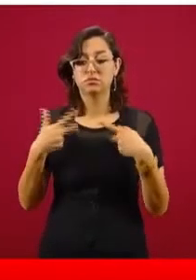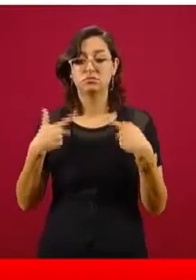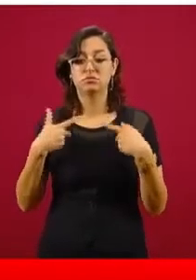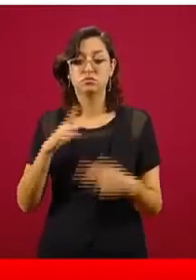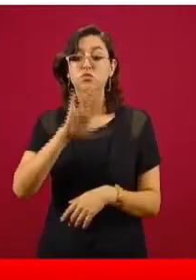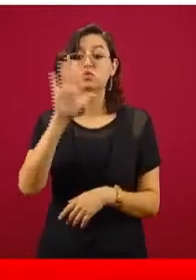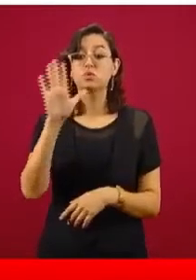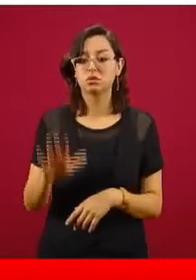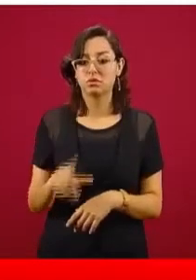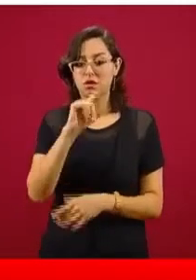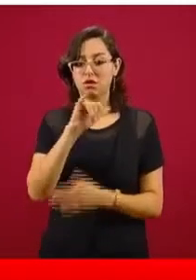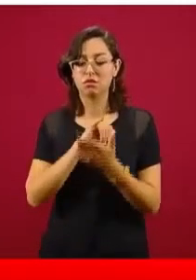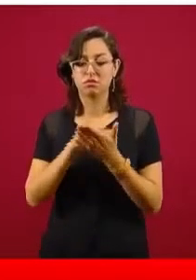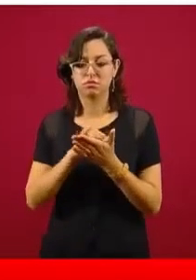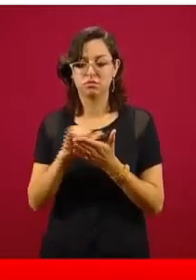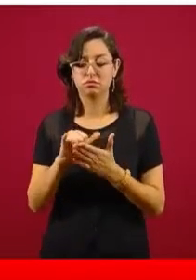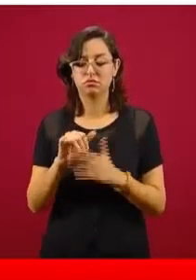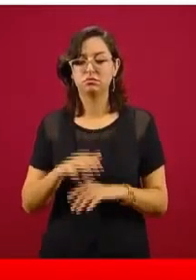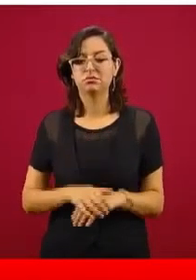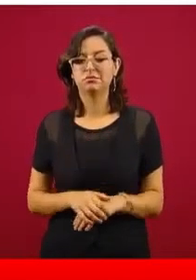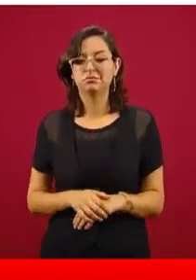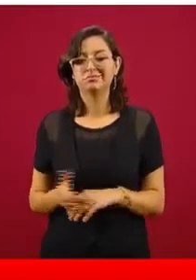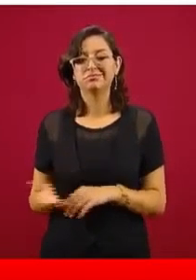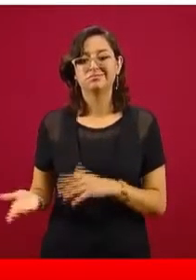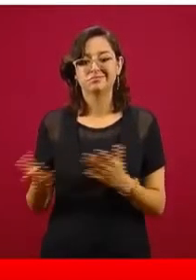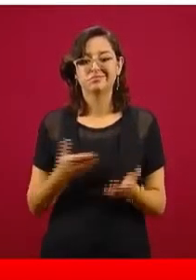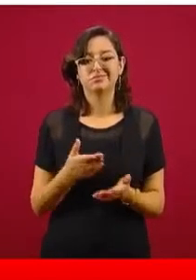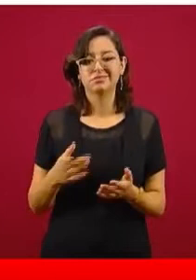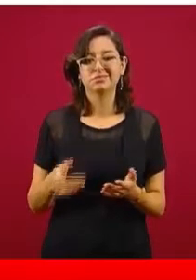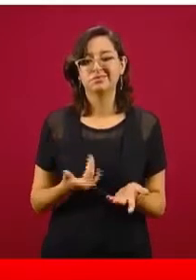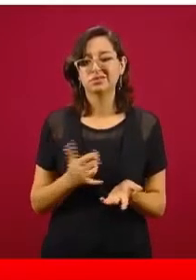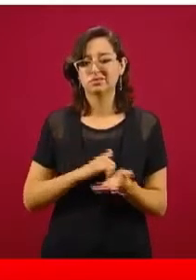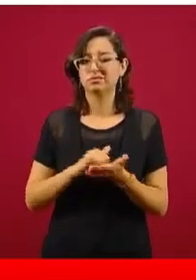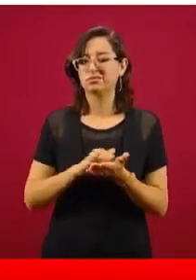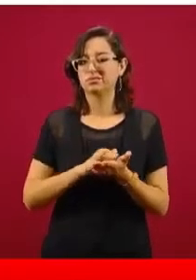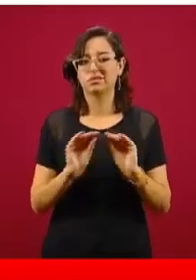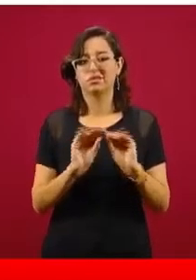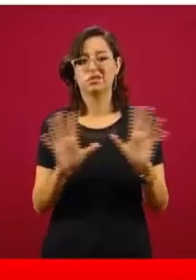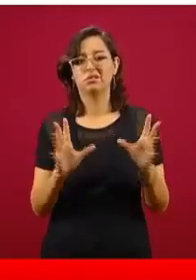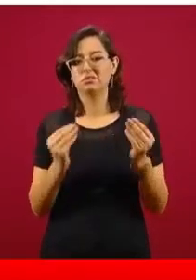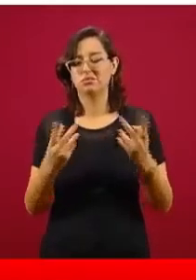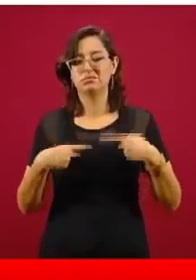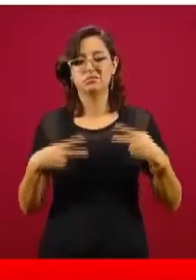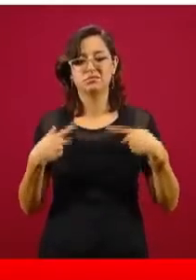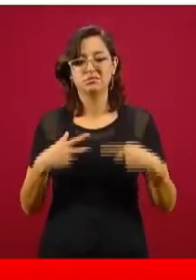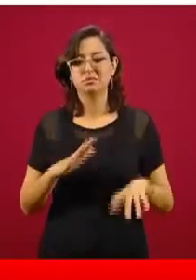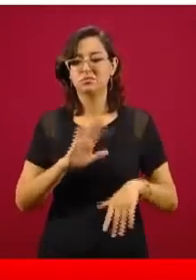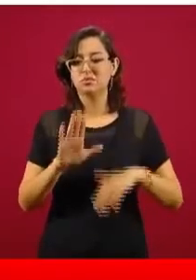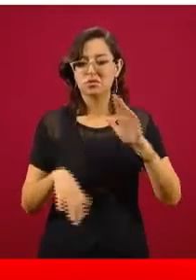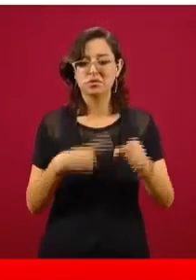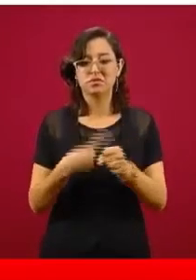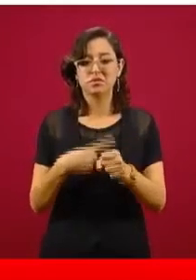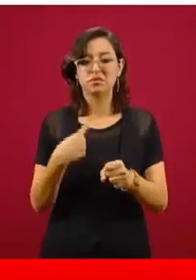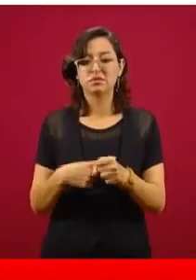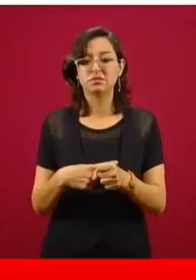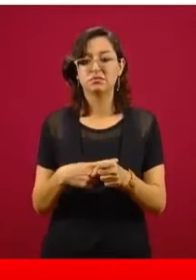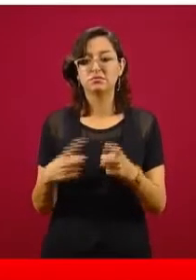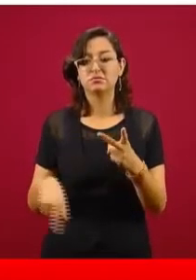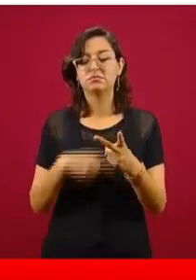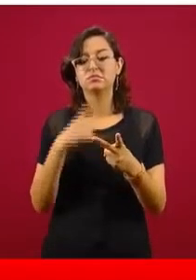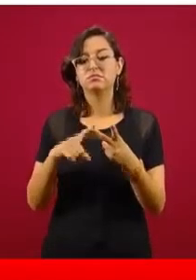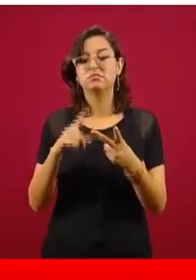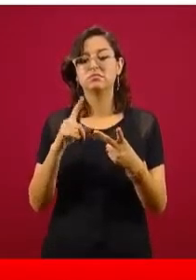comparación. En primer lugar, entonces, decía yo, Nueva York, por ese número, ahí está muy claro. Segundo lugar, California, muy distante,